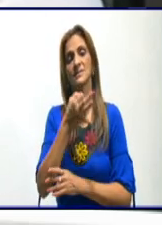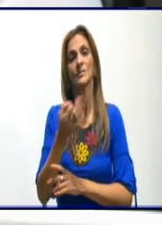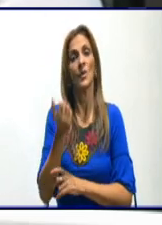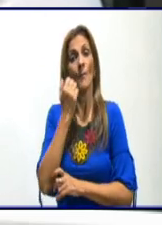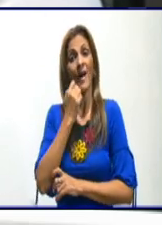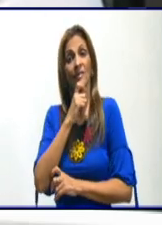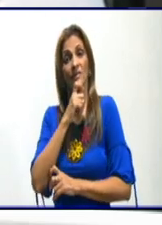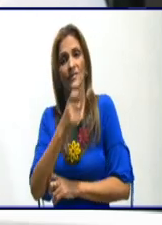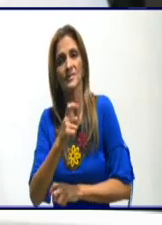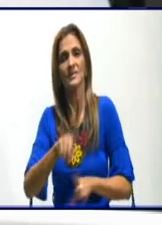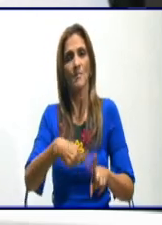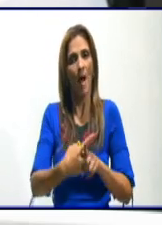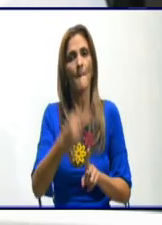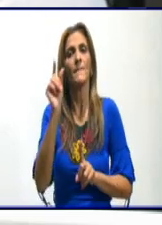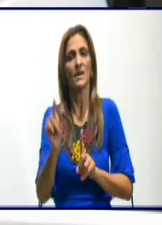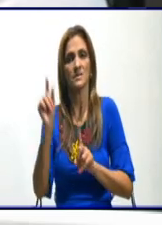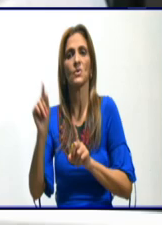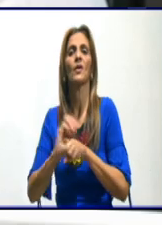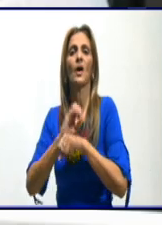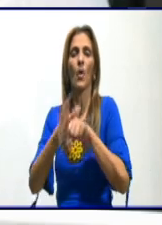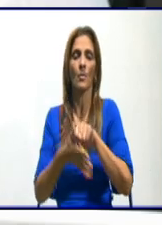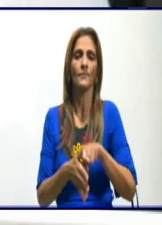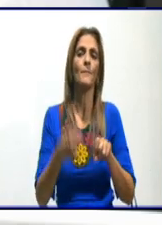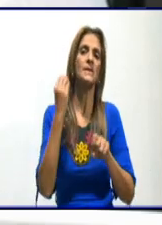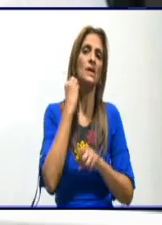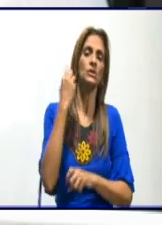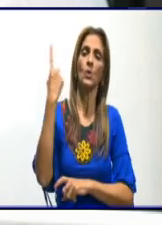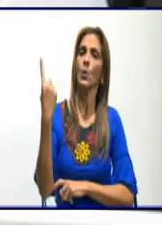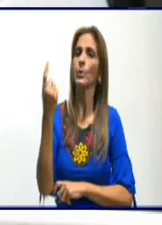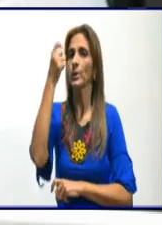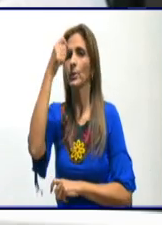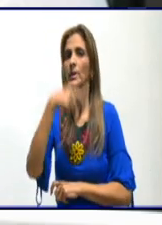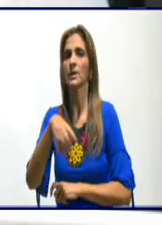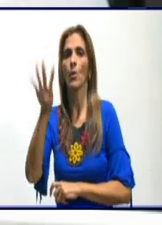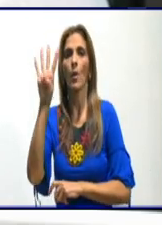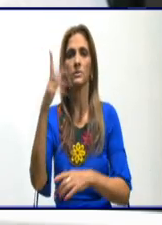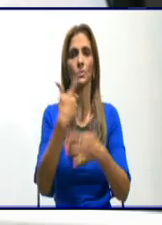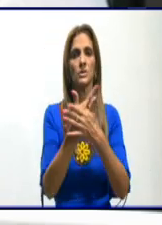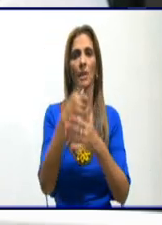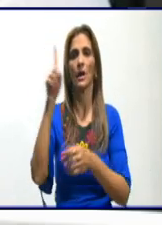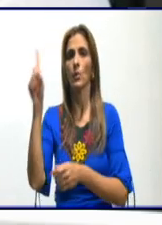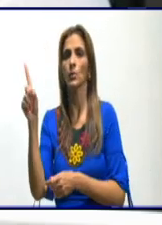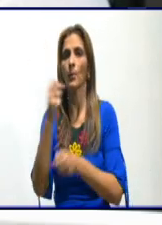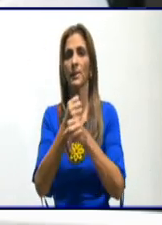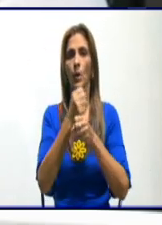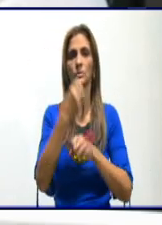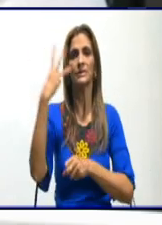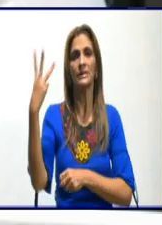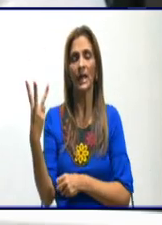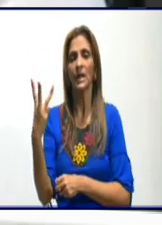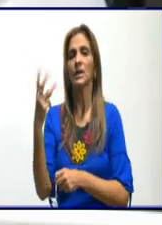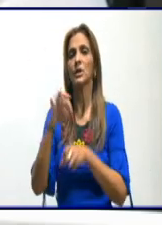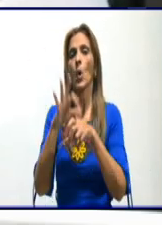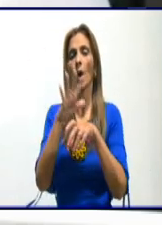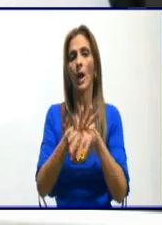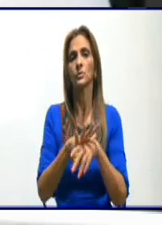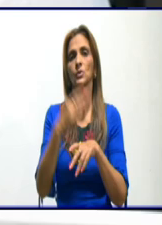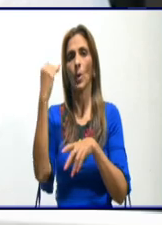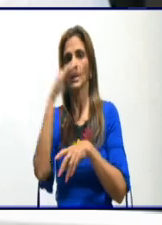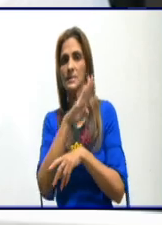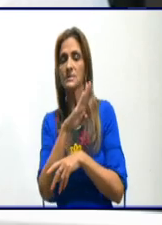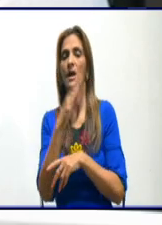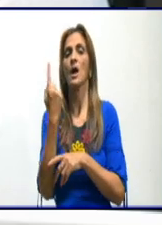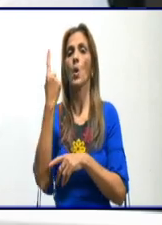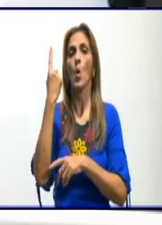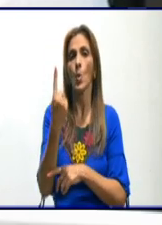pandemia acá en la provincia. Manzanillo 1, Jiguaní 4, Yara 1, Pilón 3 y Riocao Tugiza con uno cada uno.